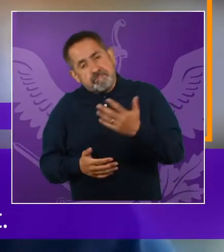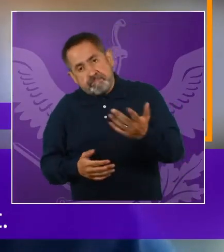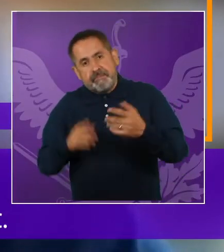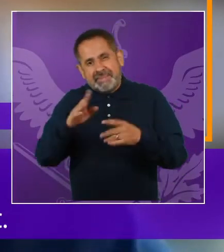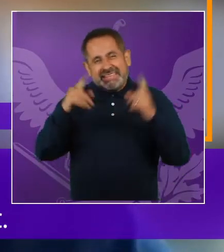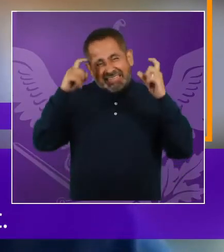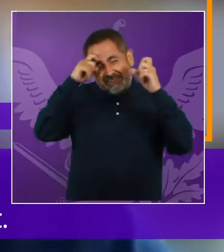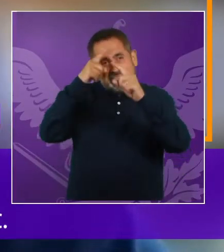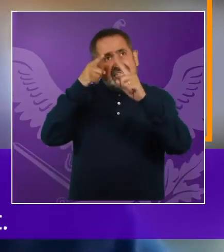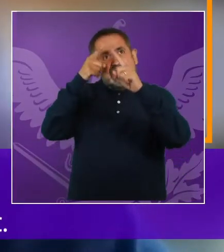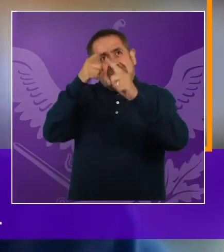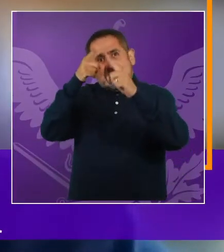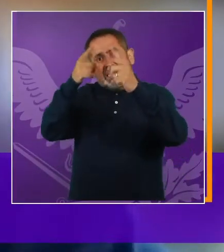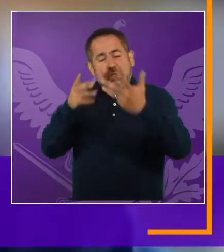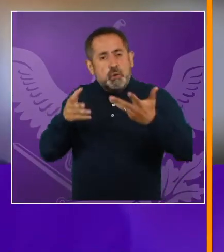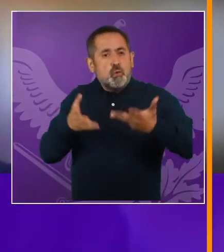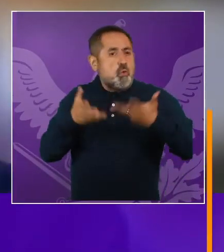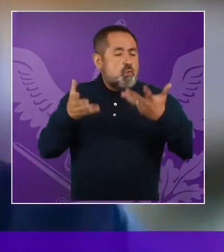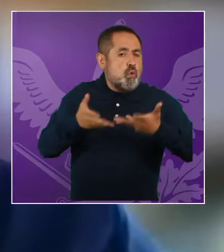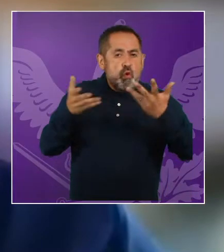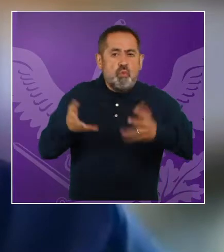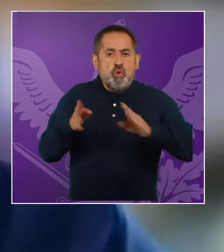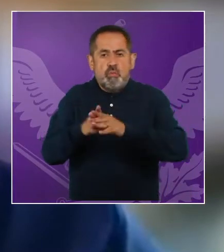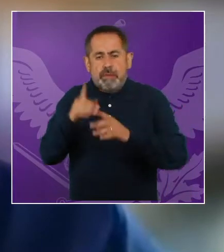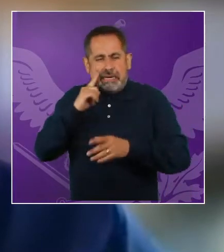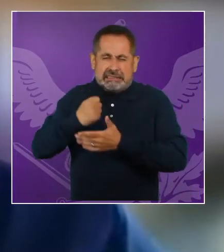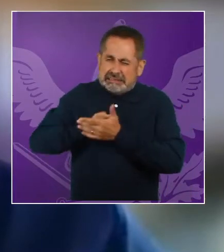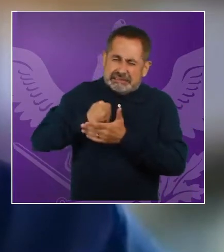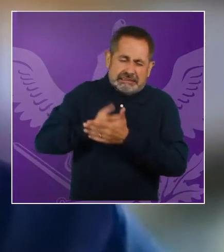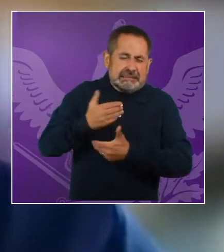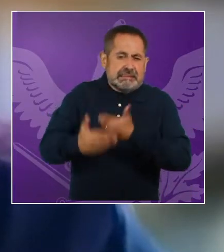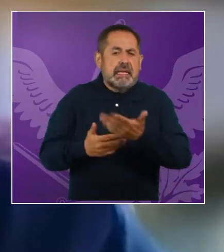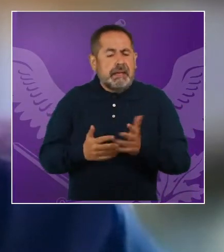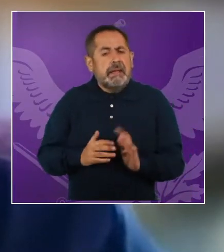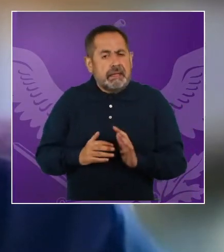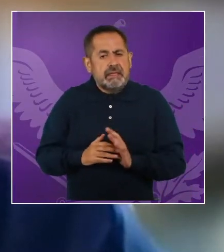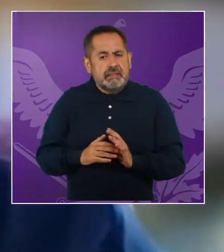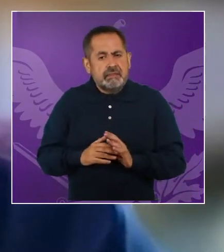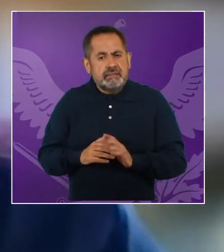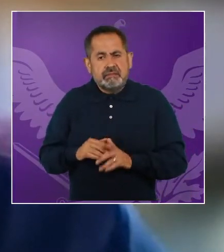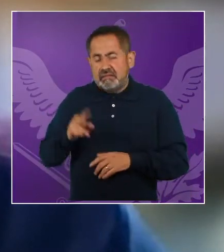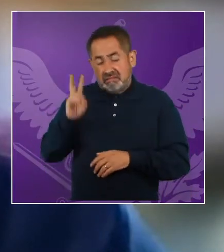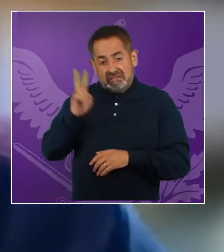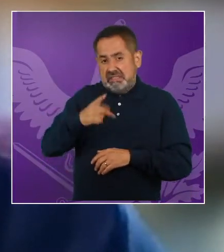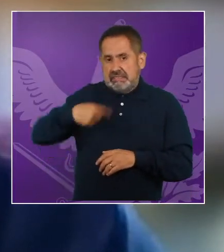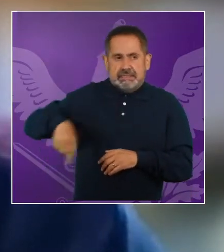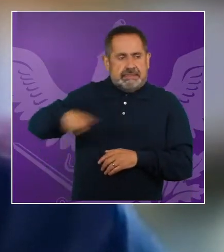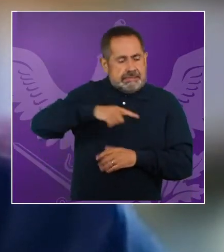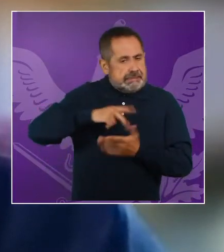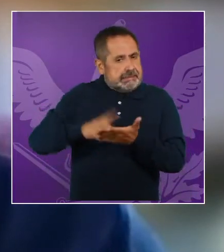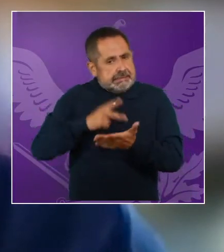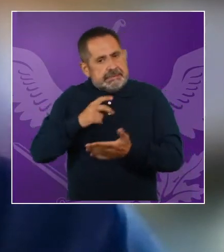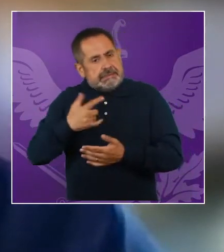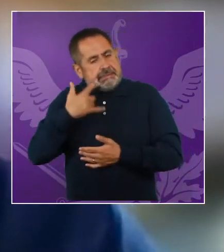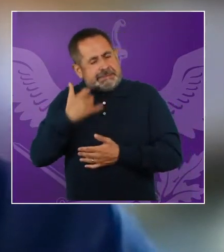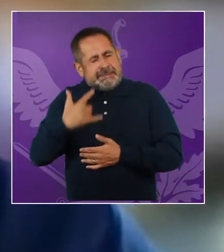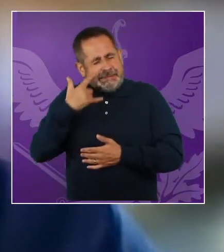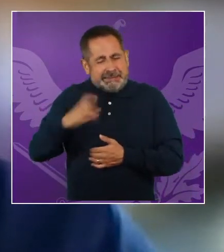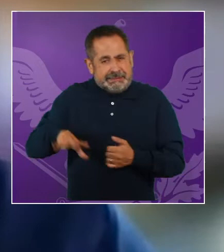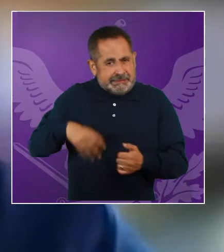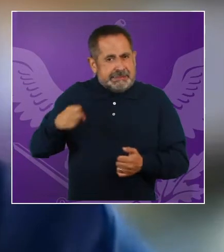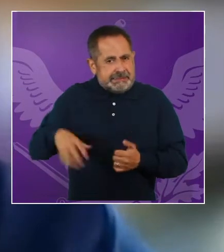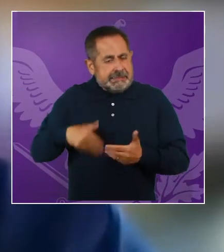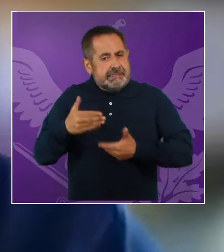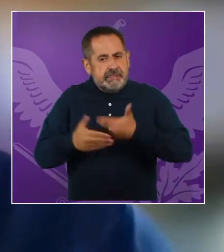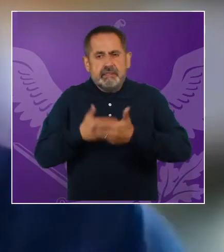muchos desafíos en este, en este, en esta lucha, ¿no? Ha sido, ha sido muchas